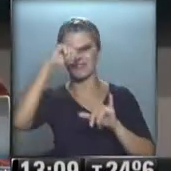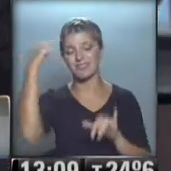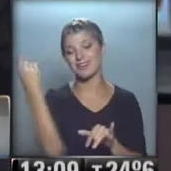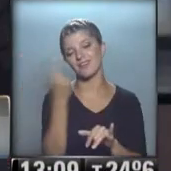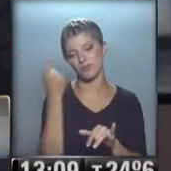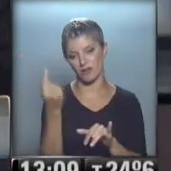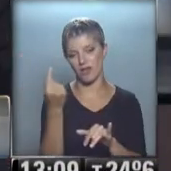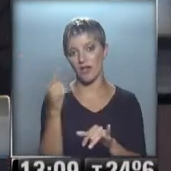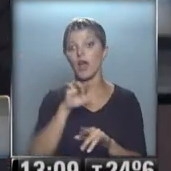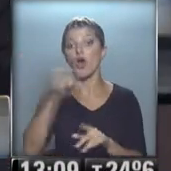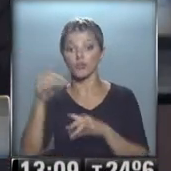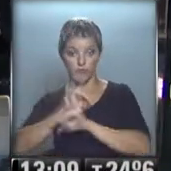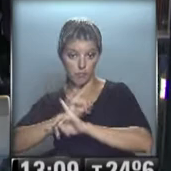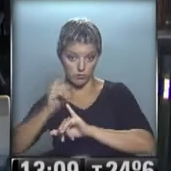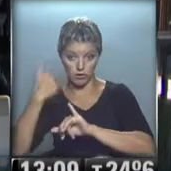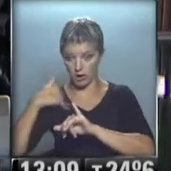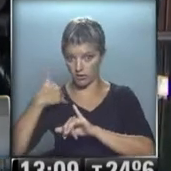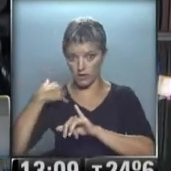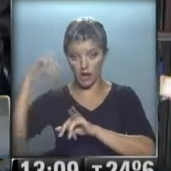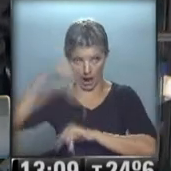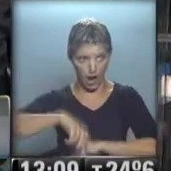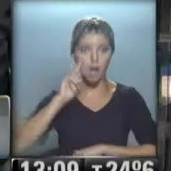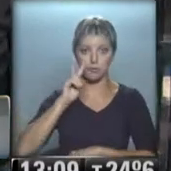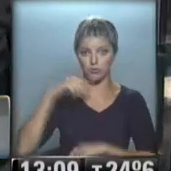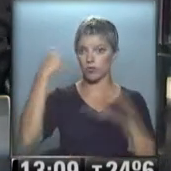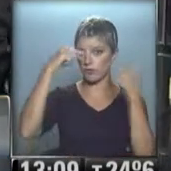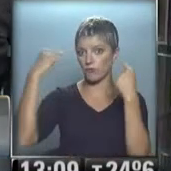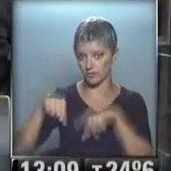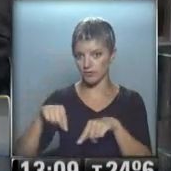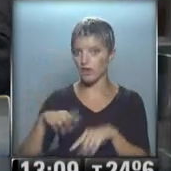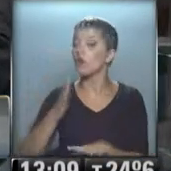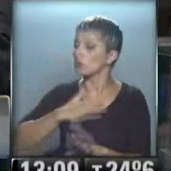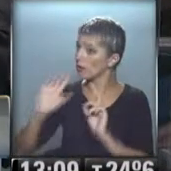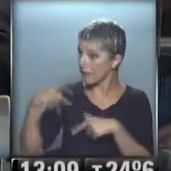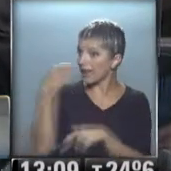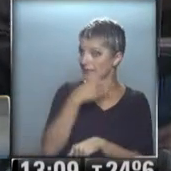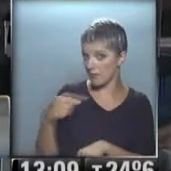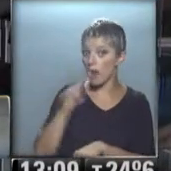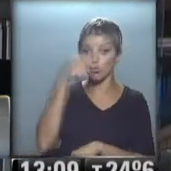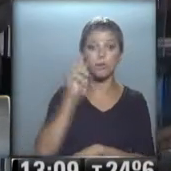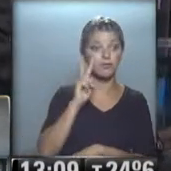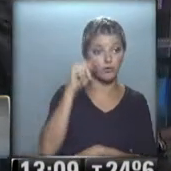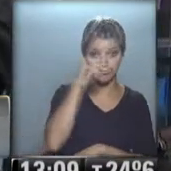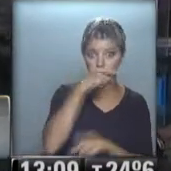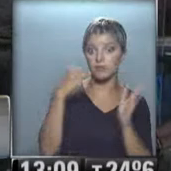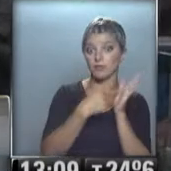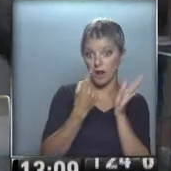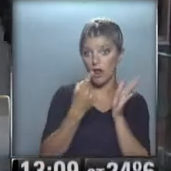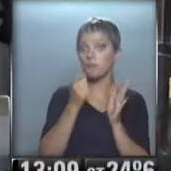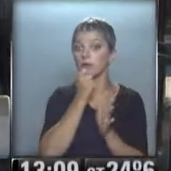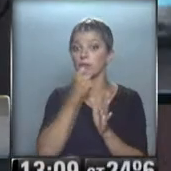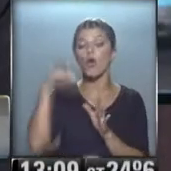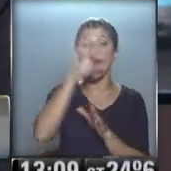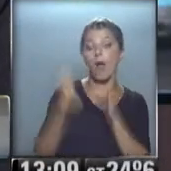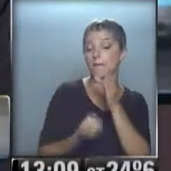el resto por supuesto el canal permanentemente se ocupa de las nuestras mismas participaciones la semana nos ocupamos la Argentina Raúl de la Torre habla de